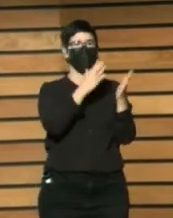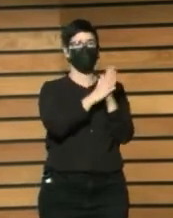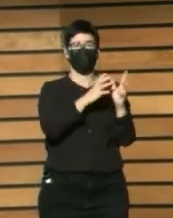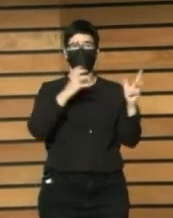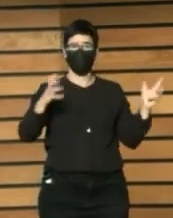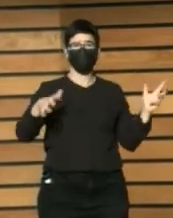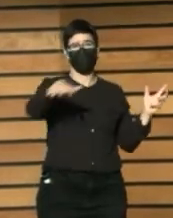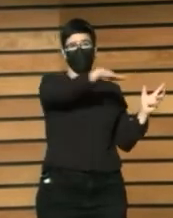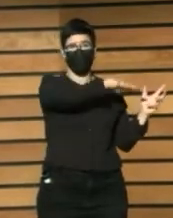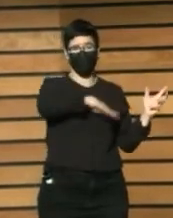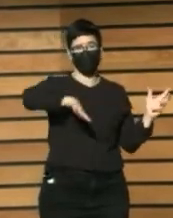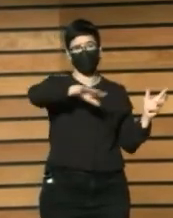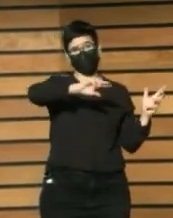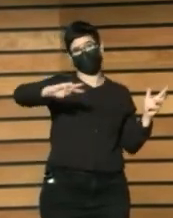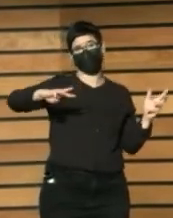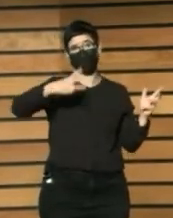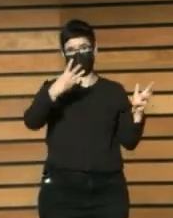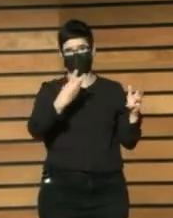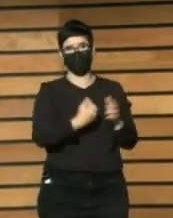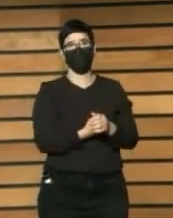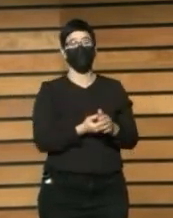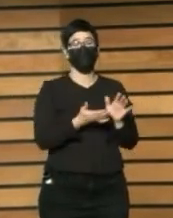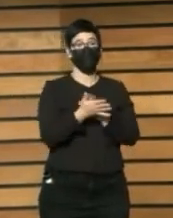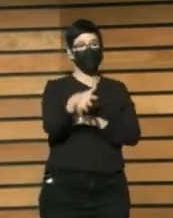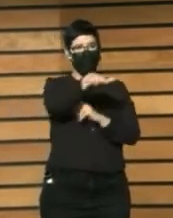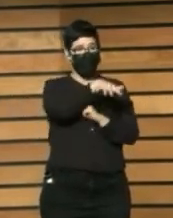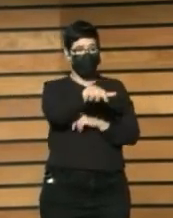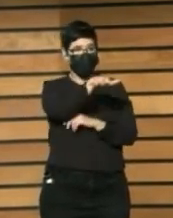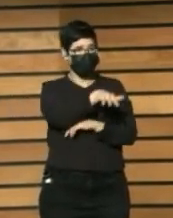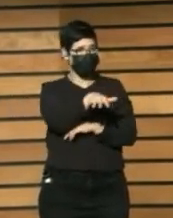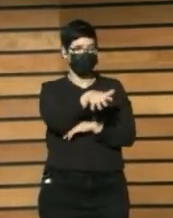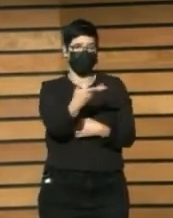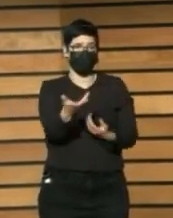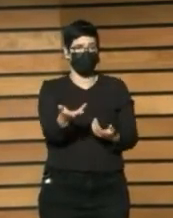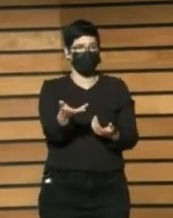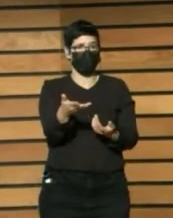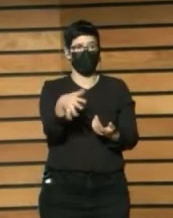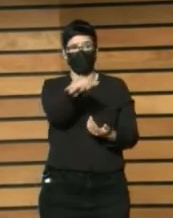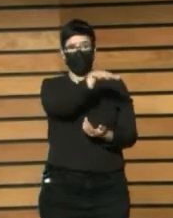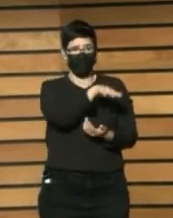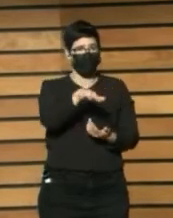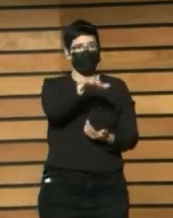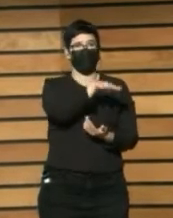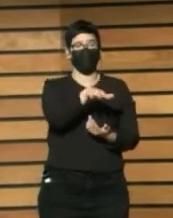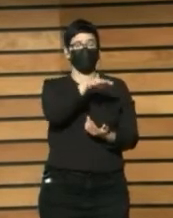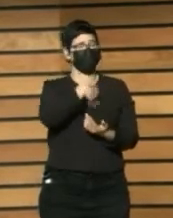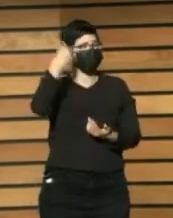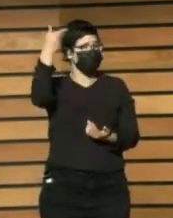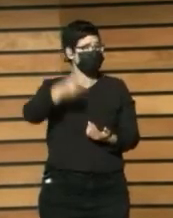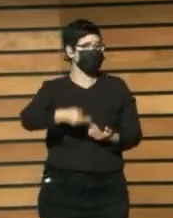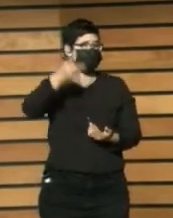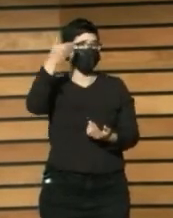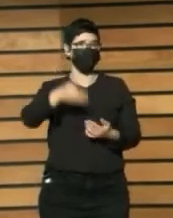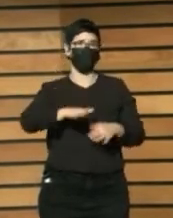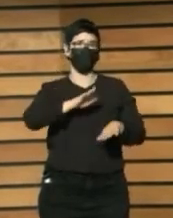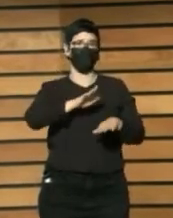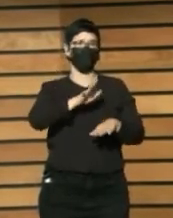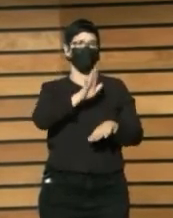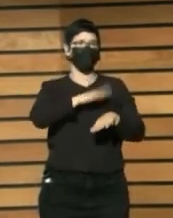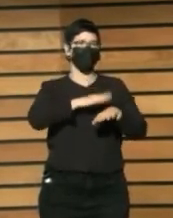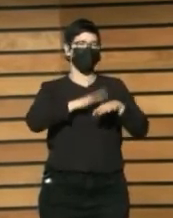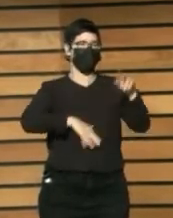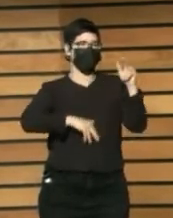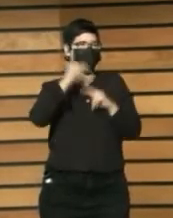Terceros O terceros lugares Son espacios O lugares Que son importantes Al construir